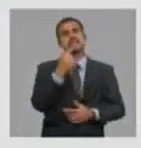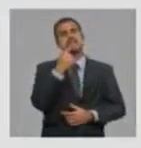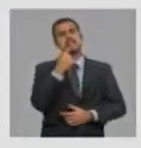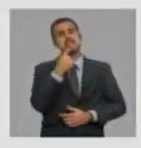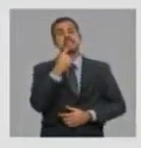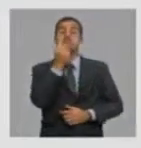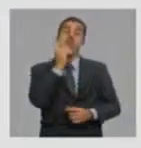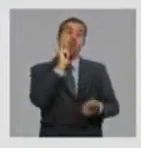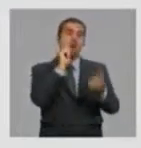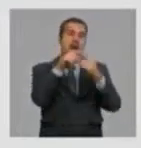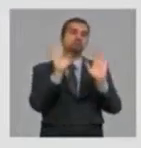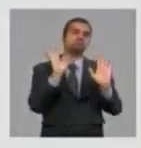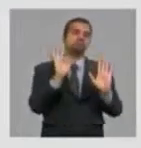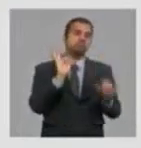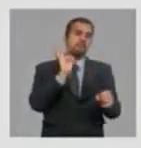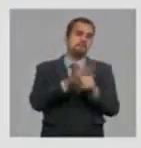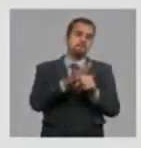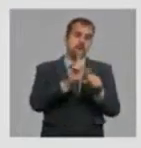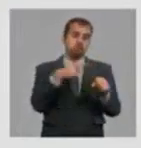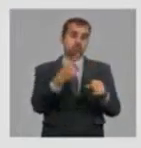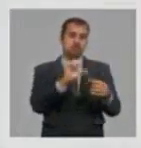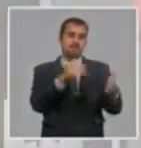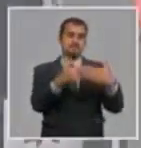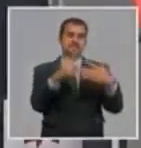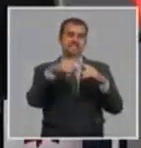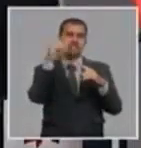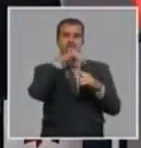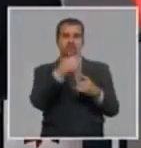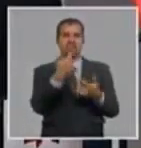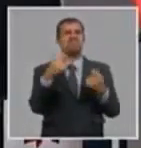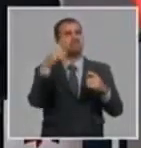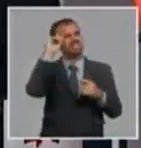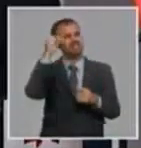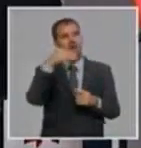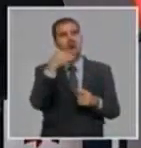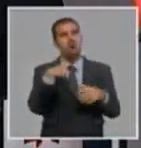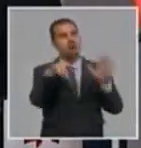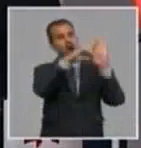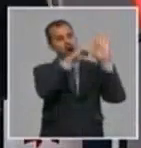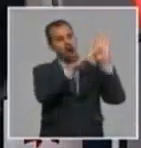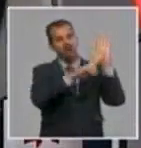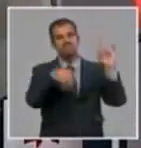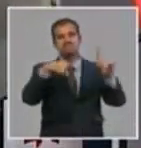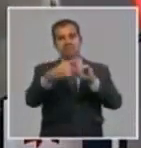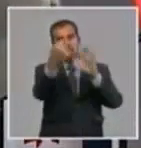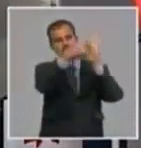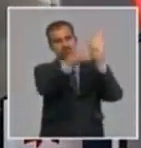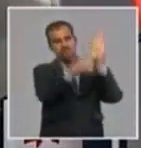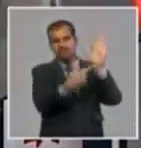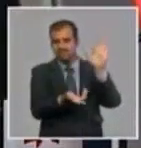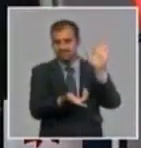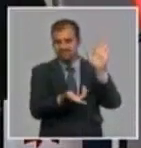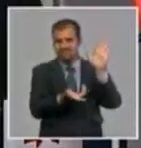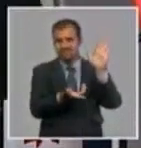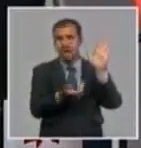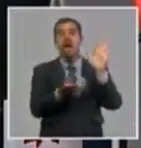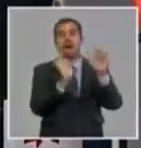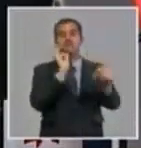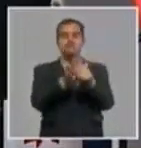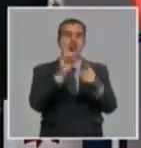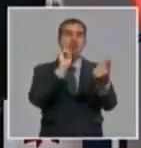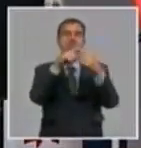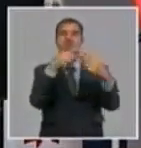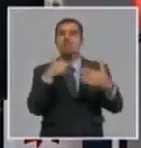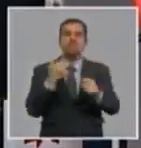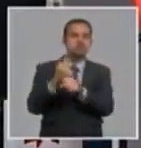traza en la meta. Vamos a ser empresas de alta tecnología, tienen que saber bien cuáles son las disposiciones que están establecidas y trazarse las metas para poder avanzar hacia este